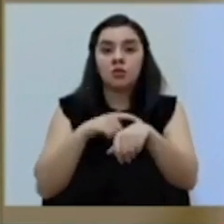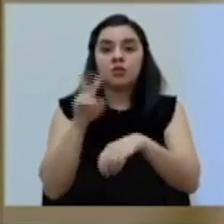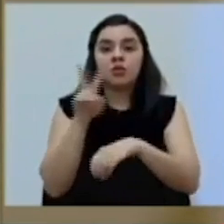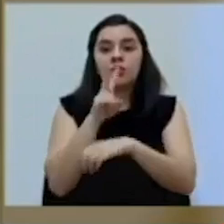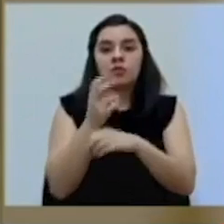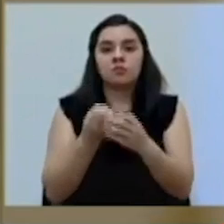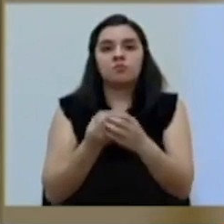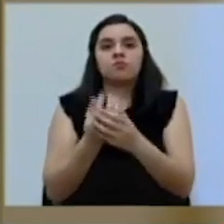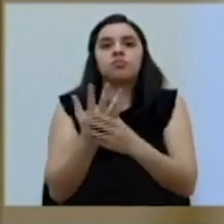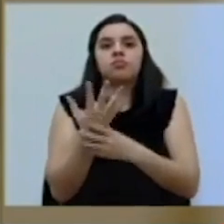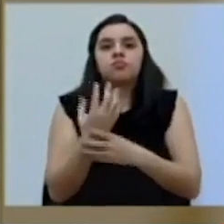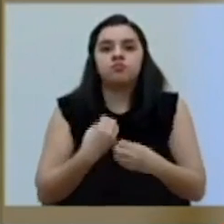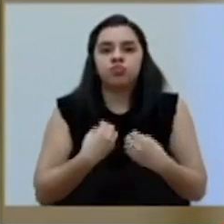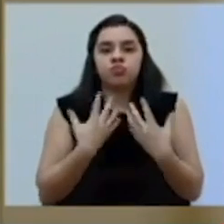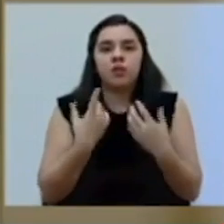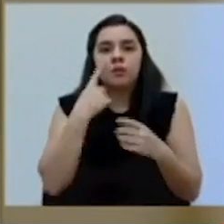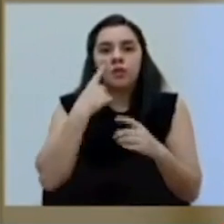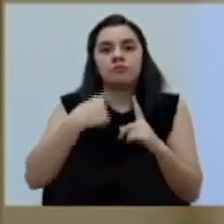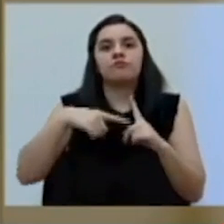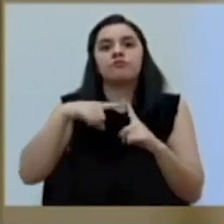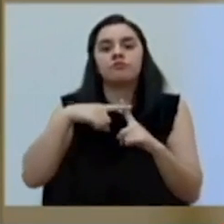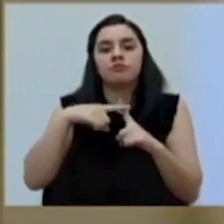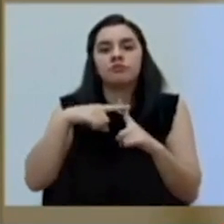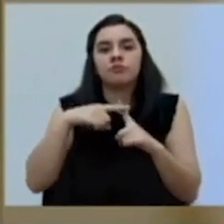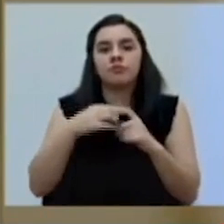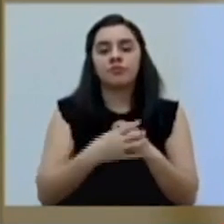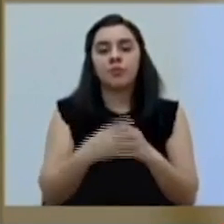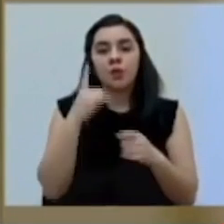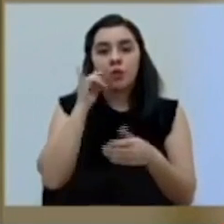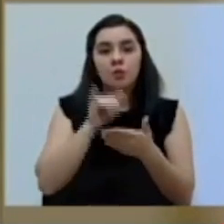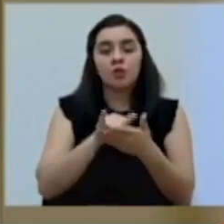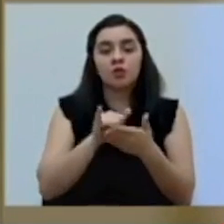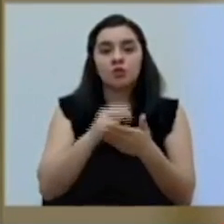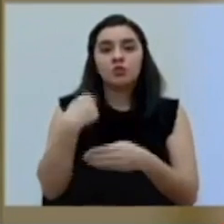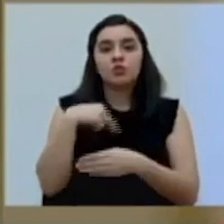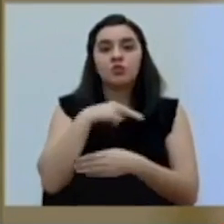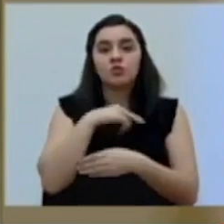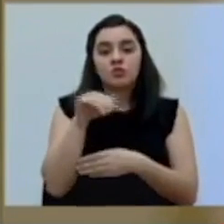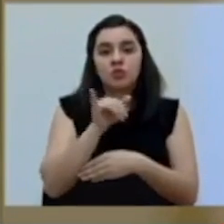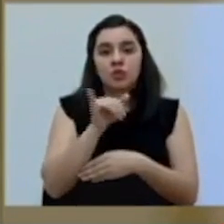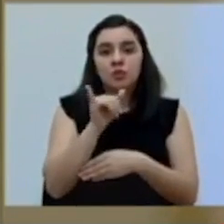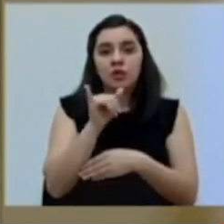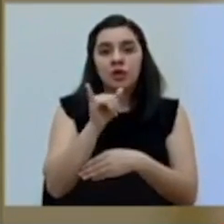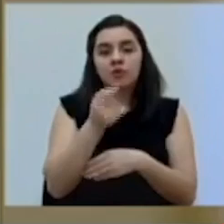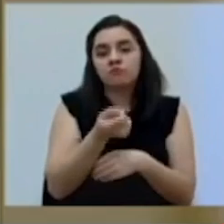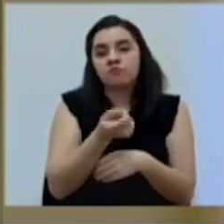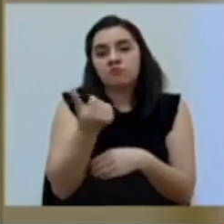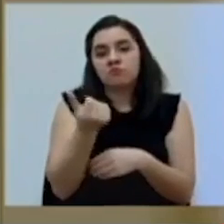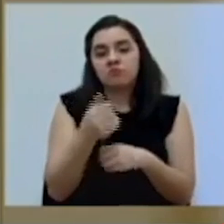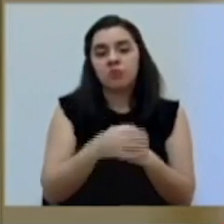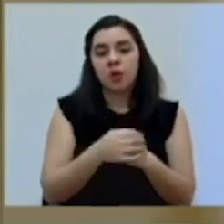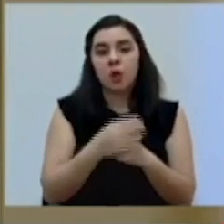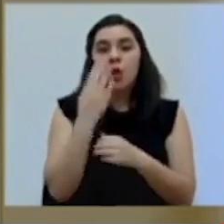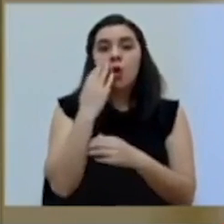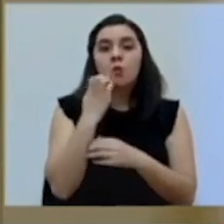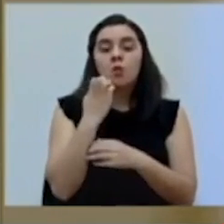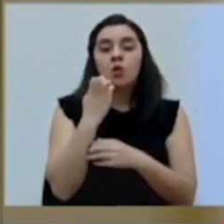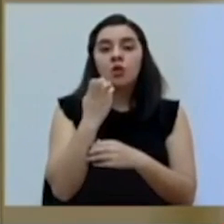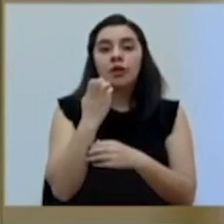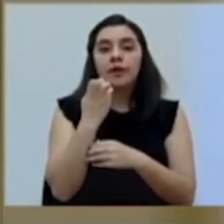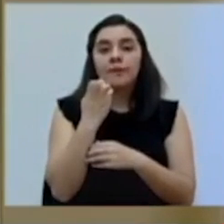desarrolle y que se manifieste como positivo. Entonces, por eso incluso es que nosotros también lo quitamos. Porque era,